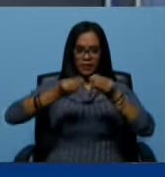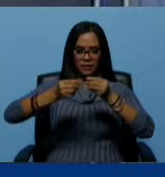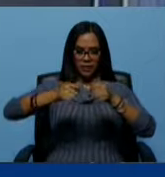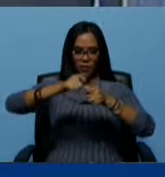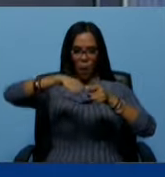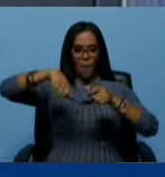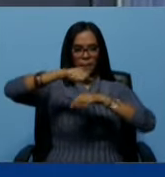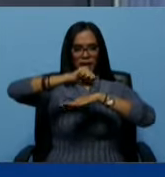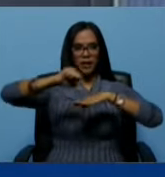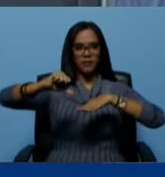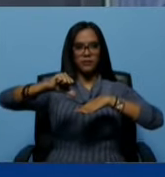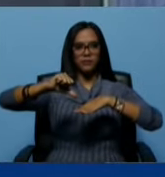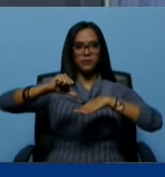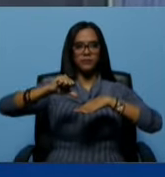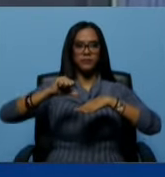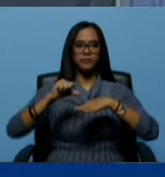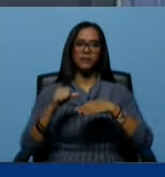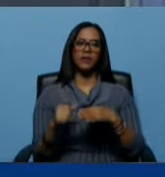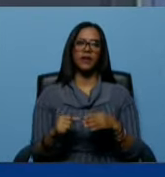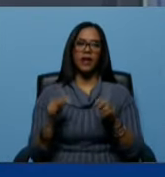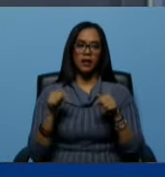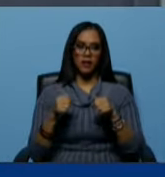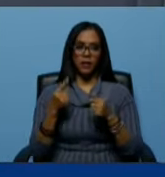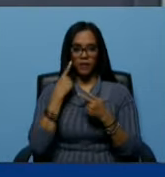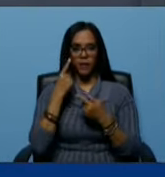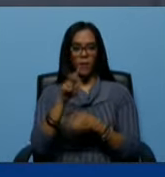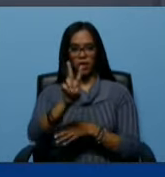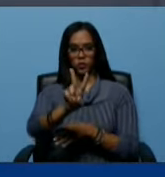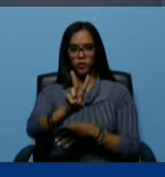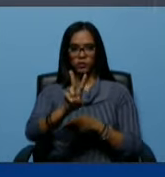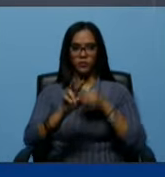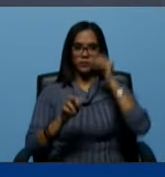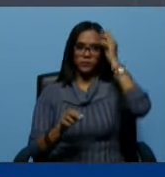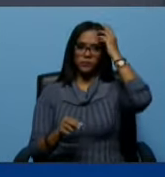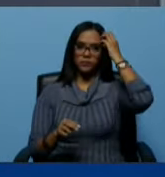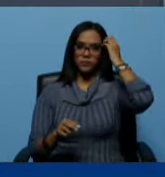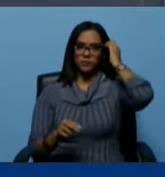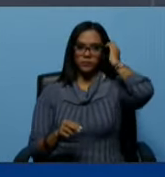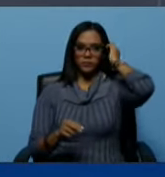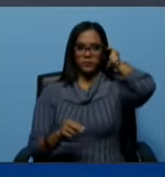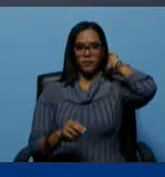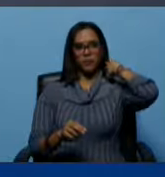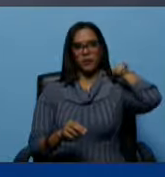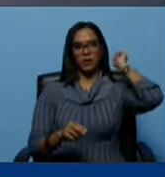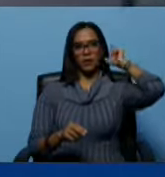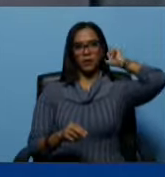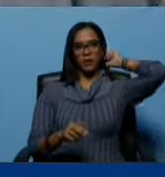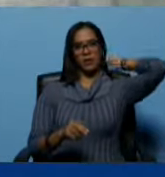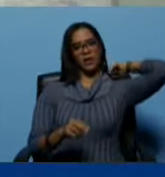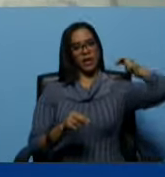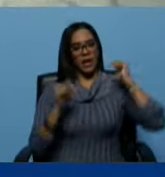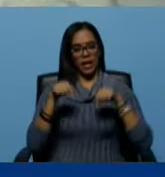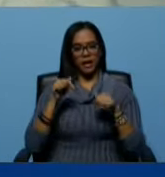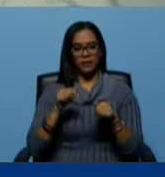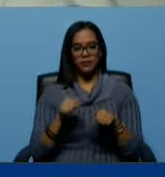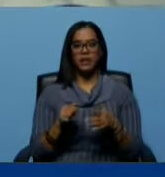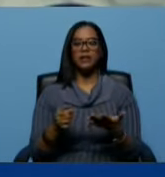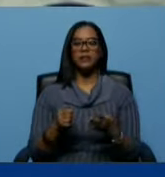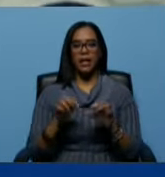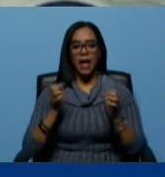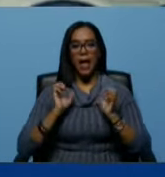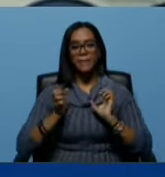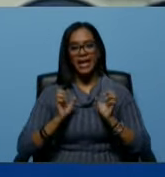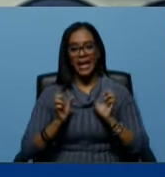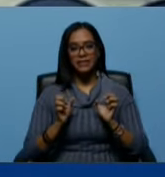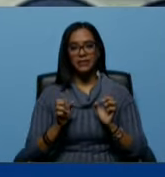Avanzamos y vemos acá el quirófano dos, este quirófano es el quirófano de emergencia y de electivas de las cirugías